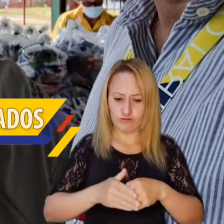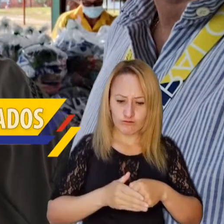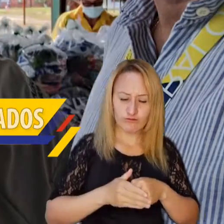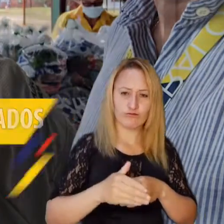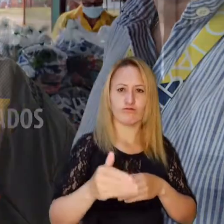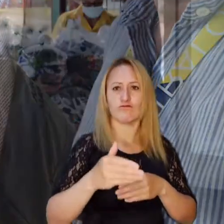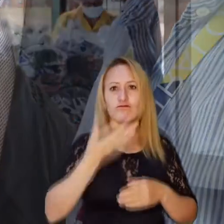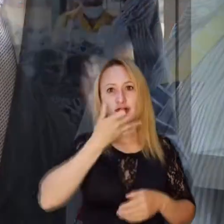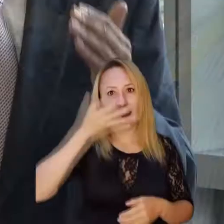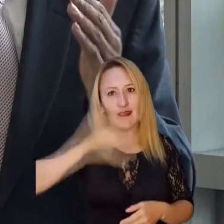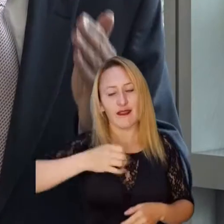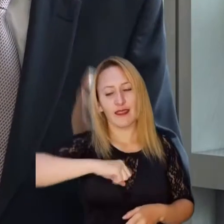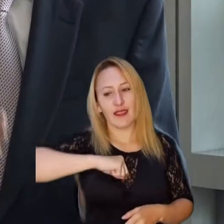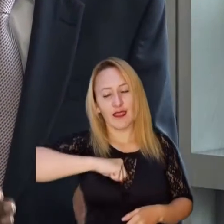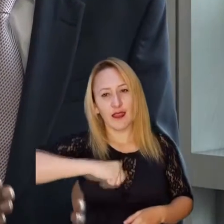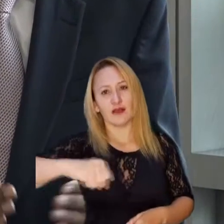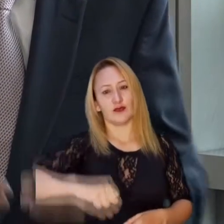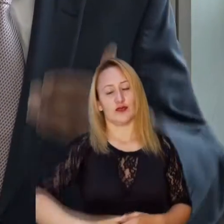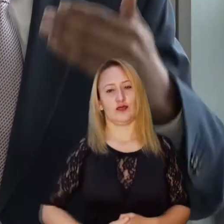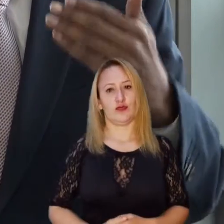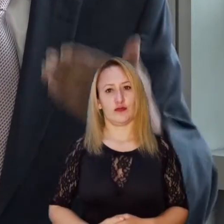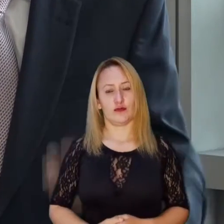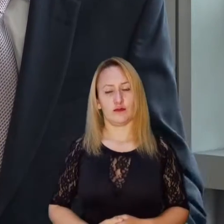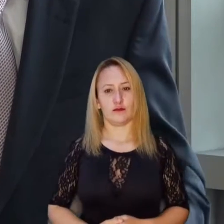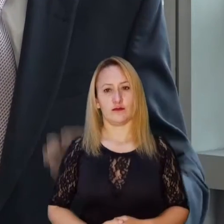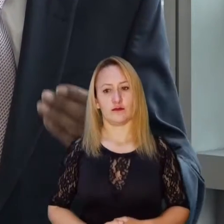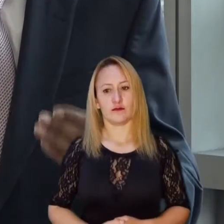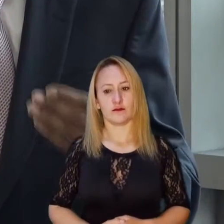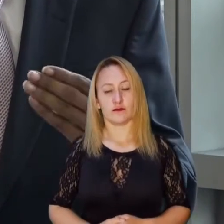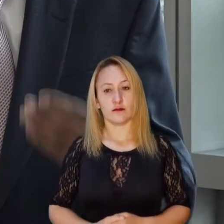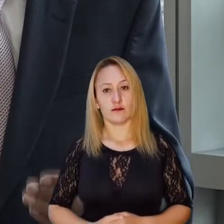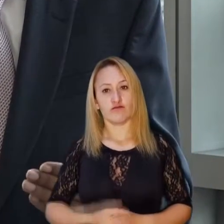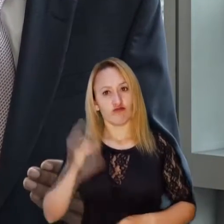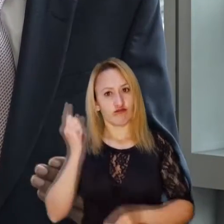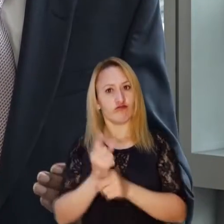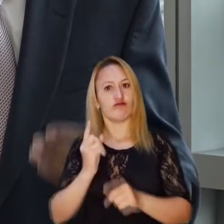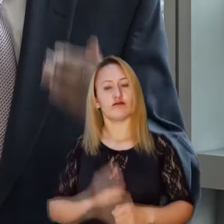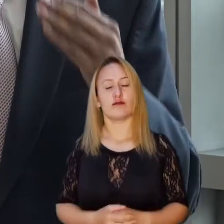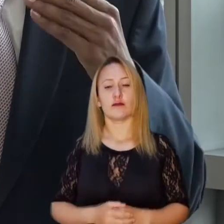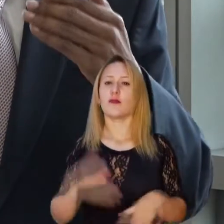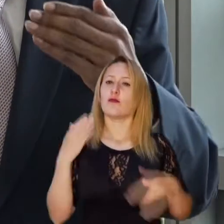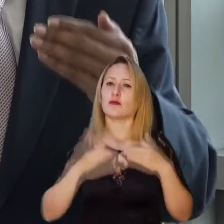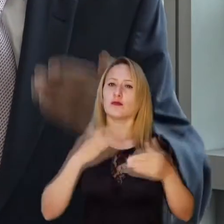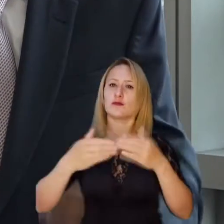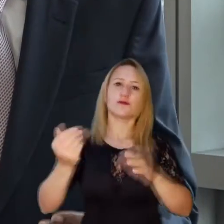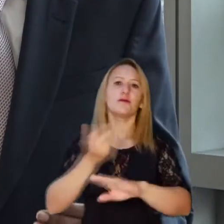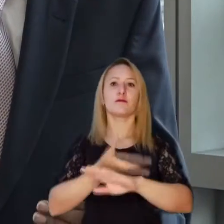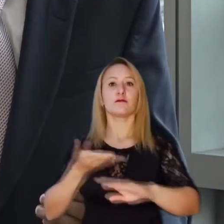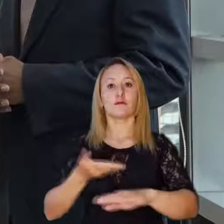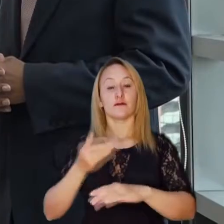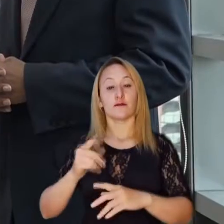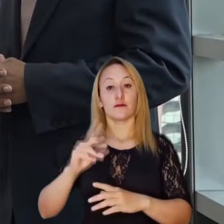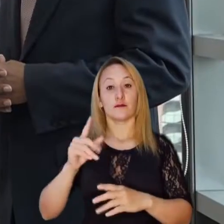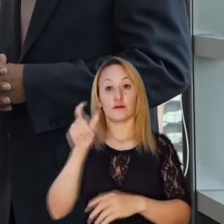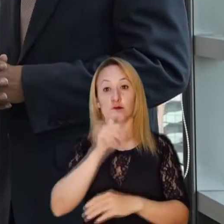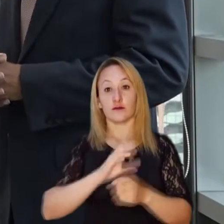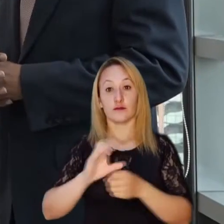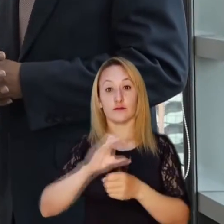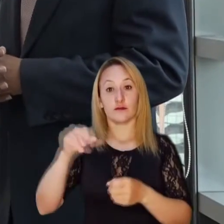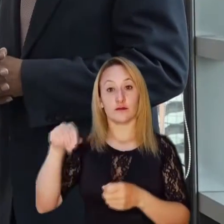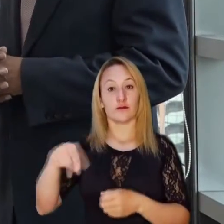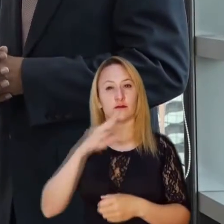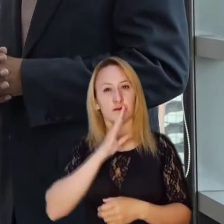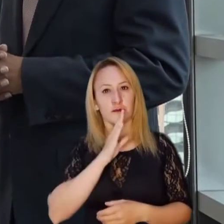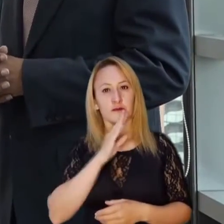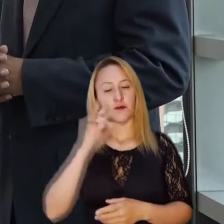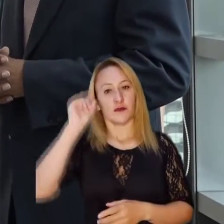la satisfacción material, real y efectiva de sus derechos. El segundo paso de